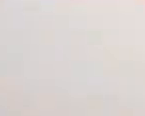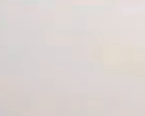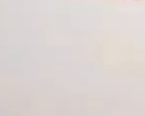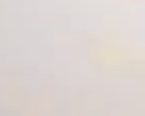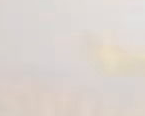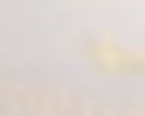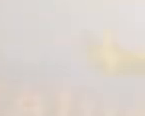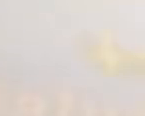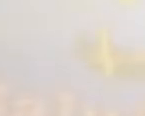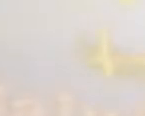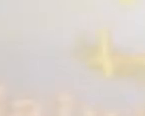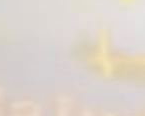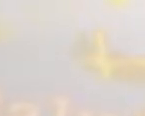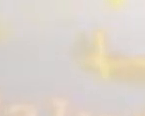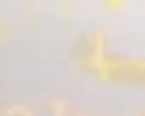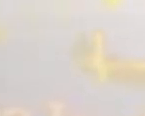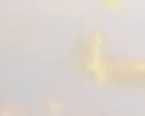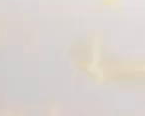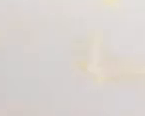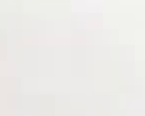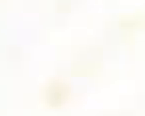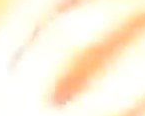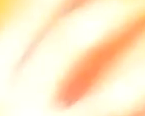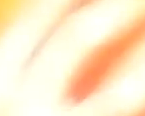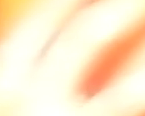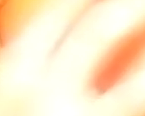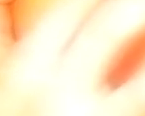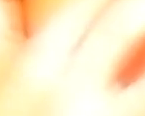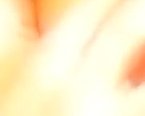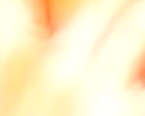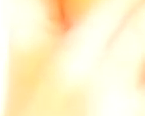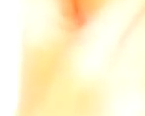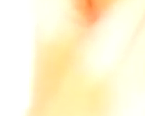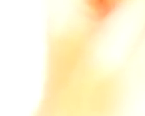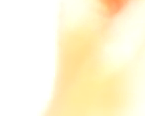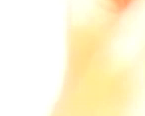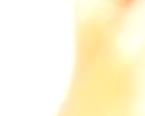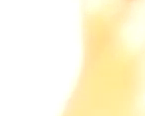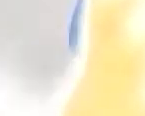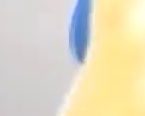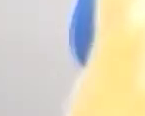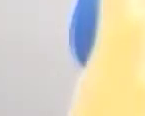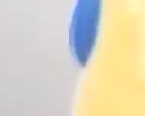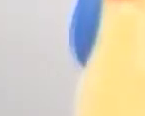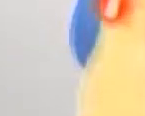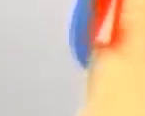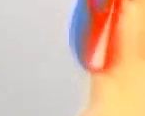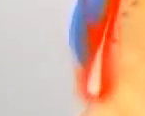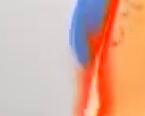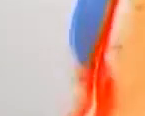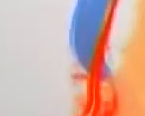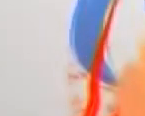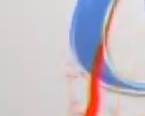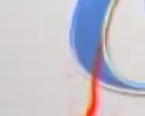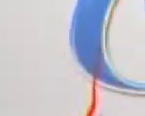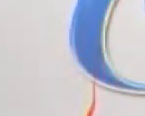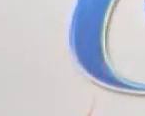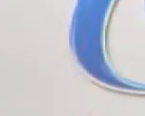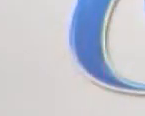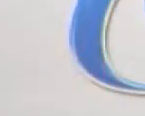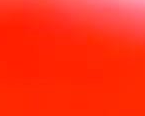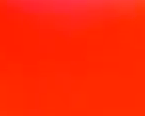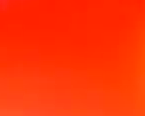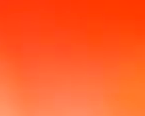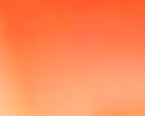Conexión vital, un encuentro diario con la salud, una cita armoniosa con el mundo.